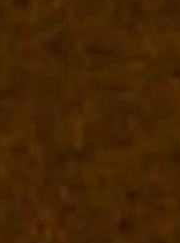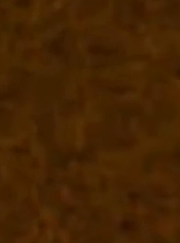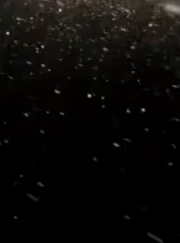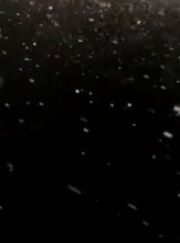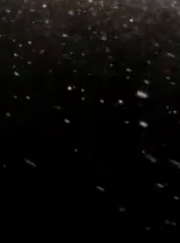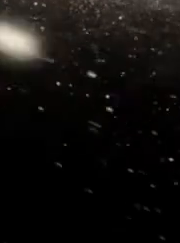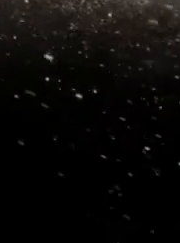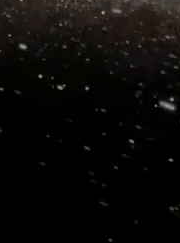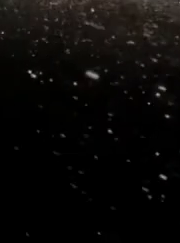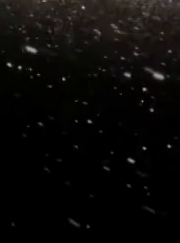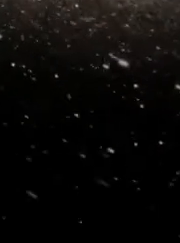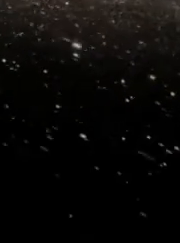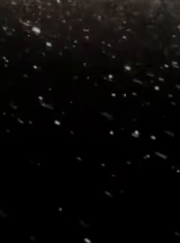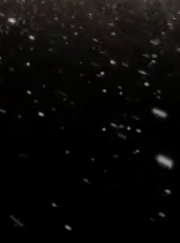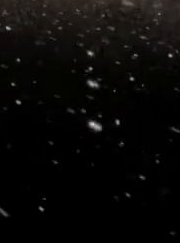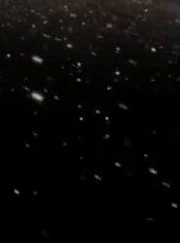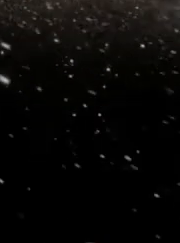Universe.